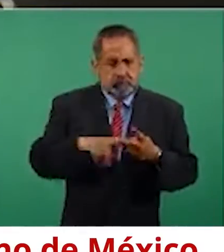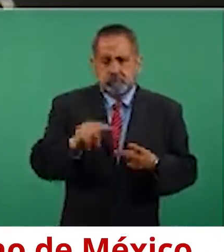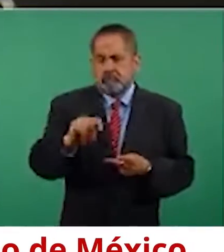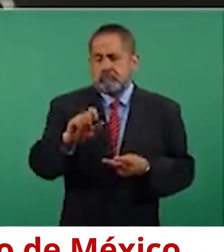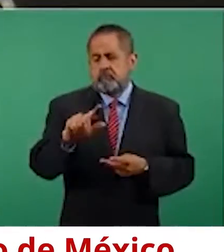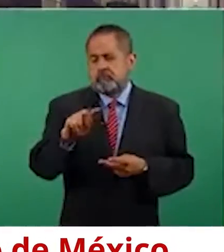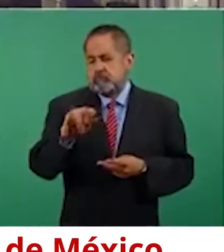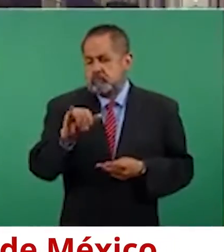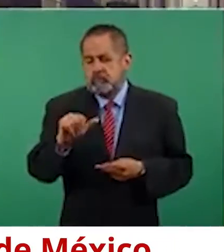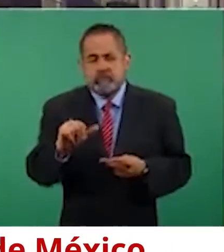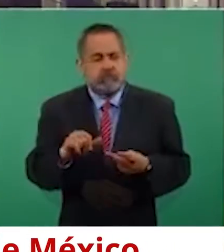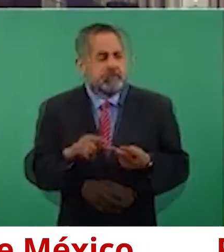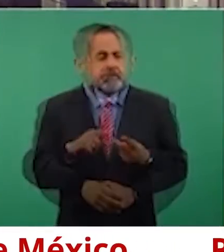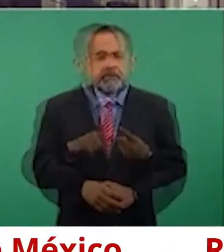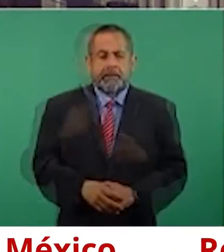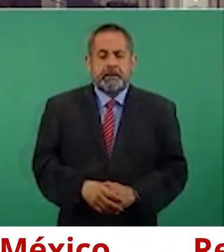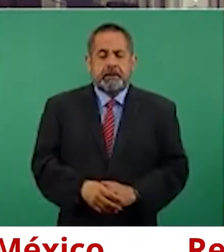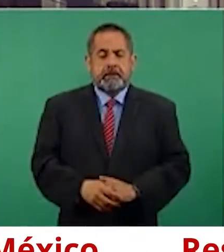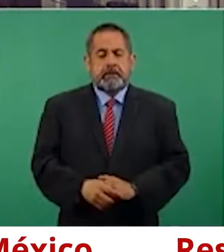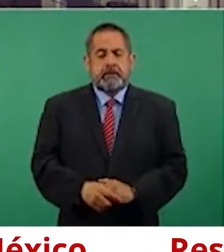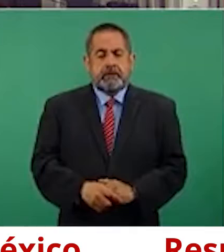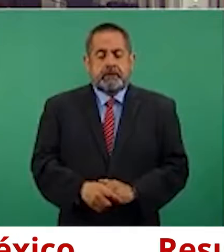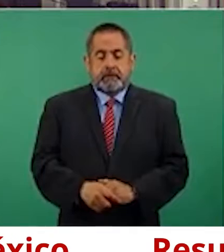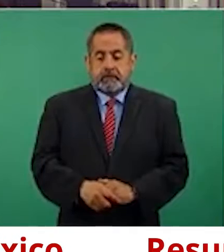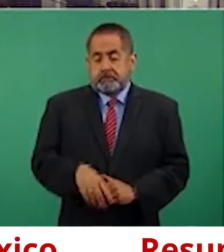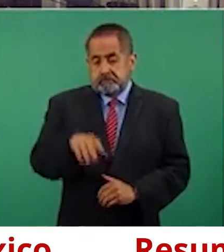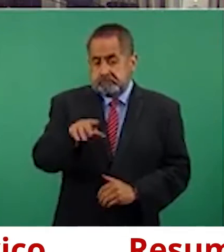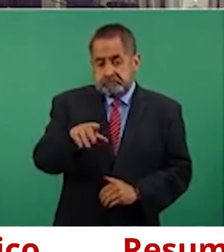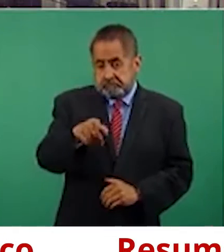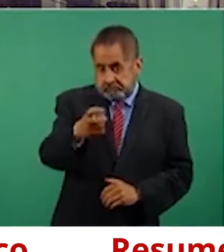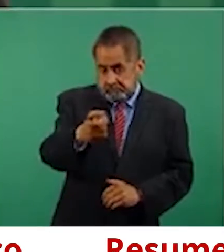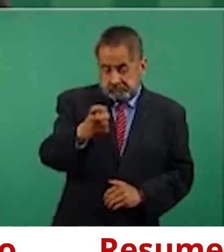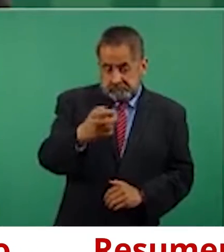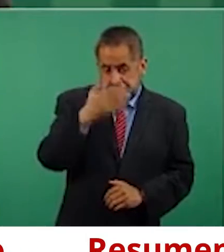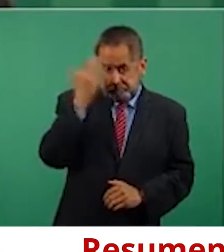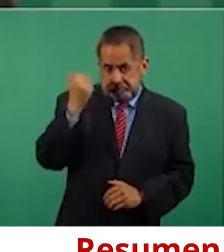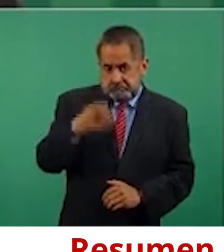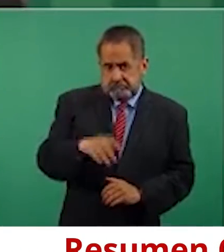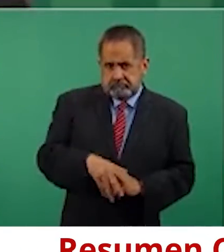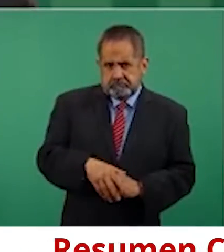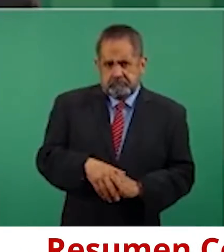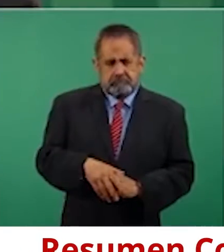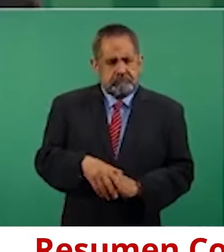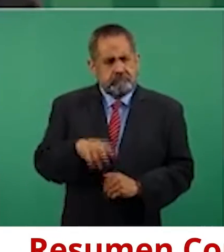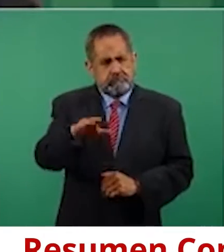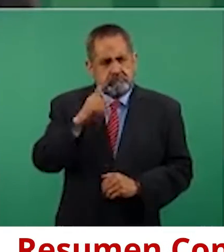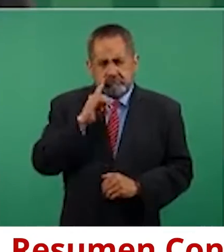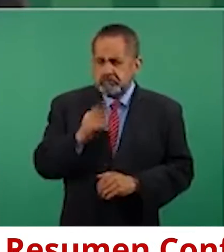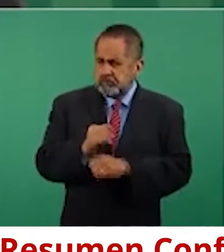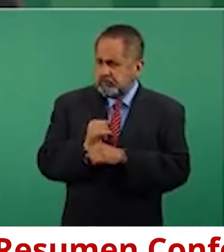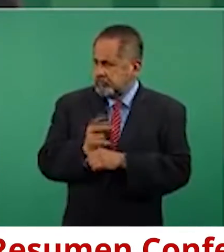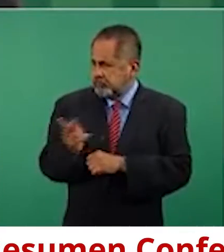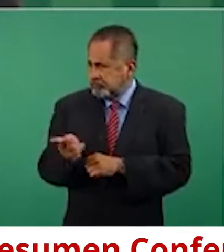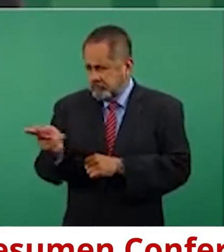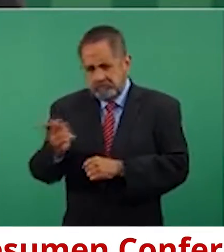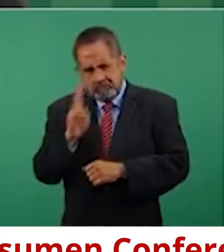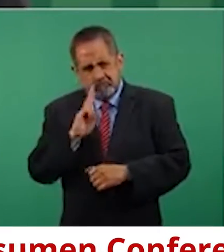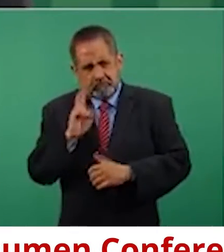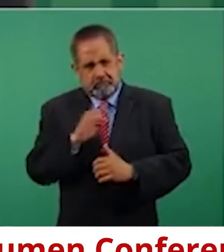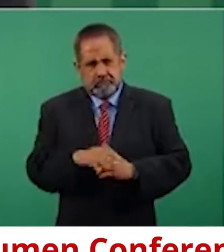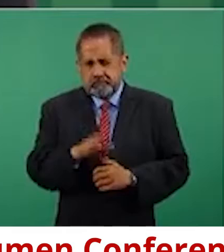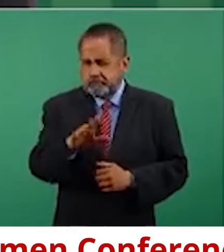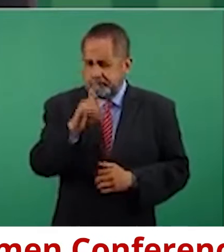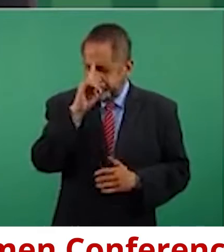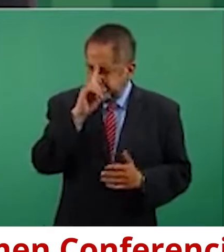estos recursos. Bueno, pues no tenía información sobre eso, vamos a investigar. No